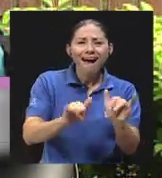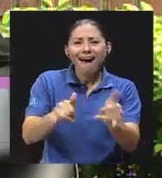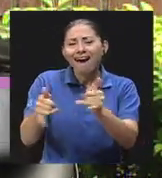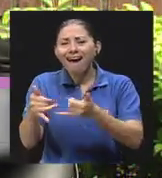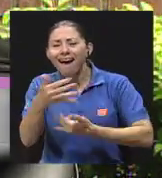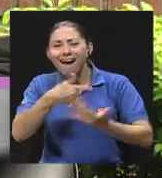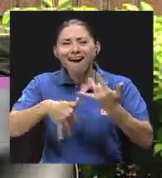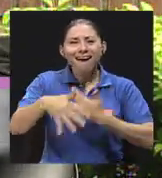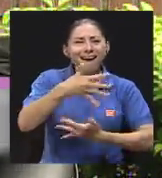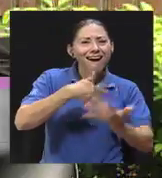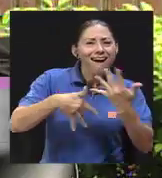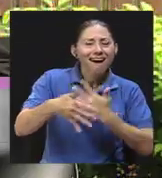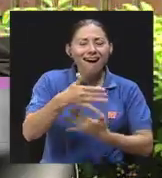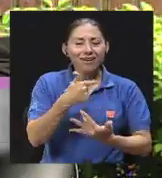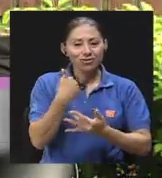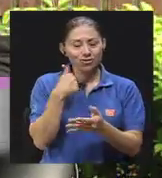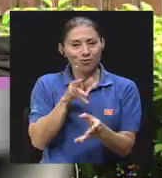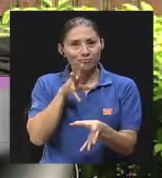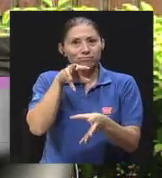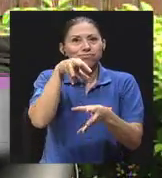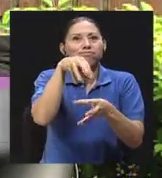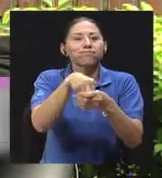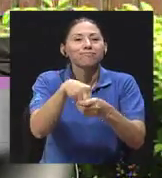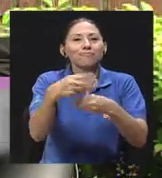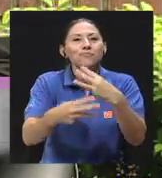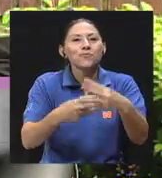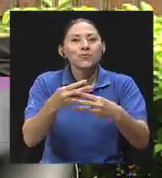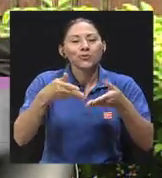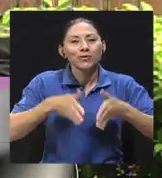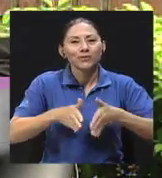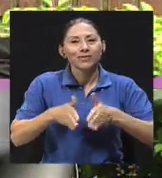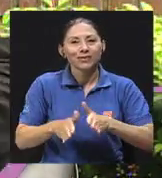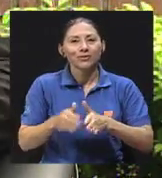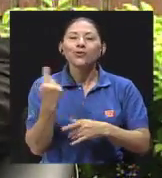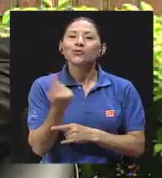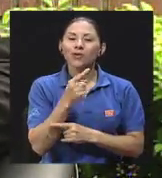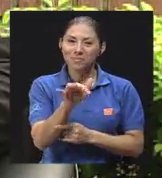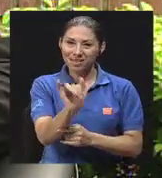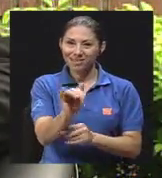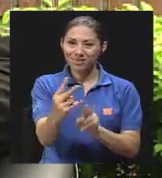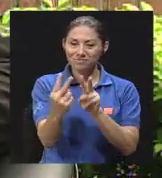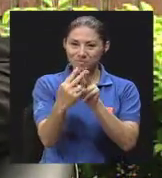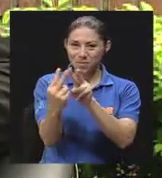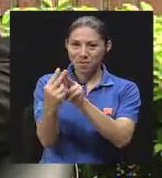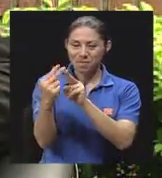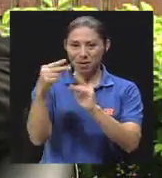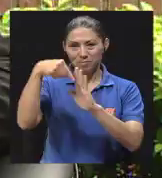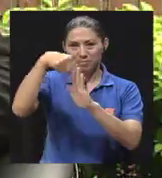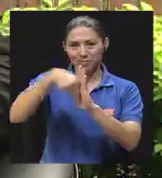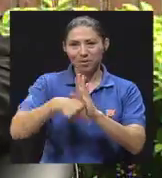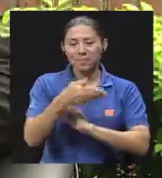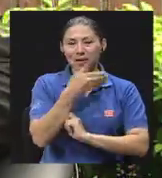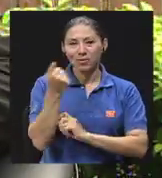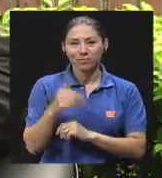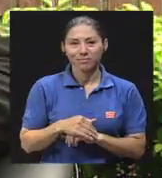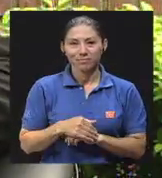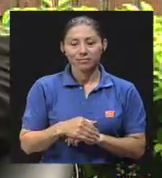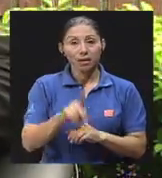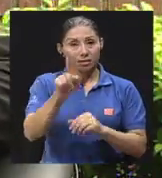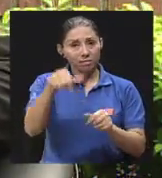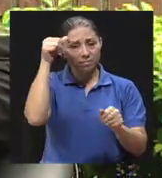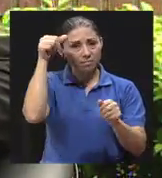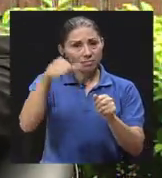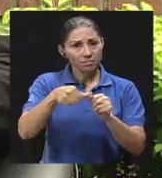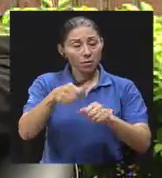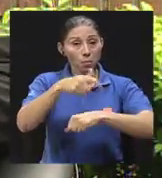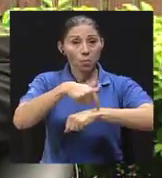meterme en el mundo de los hijos, solo de esa manera los voy a poder conocer mejor. Y recordar que los momentos más felices